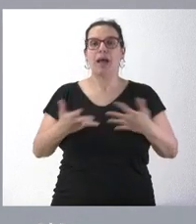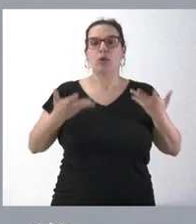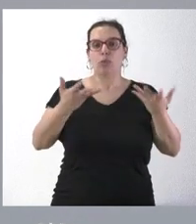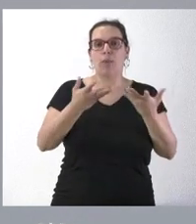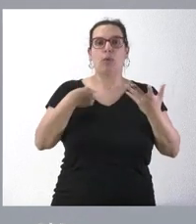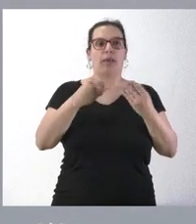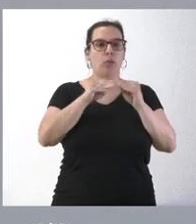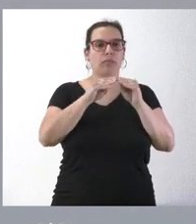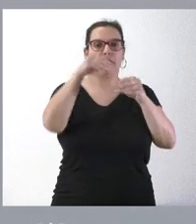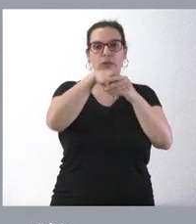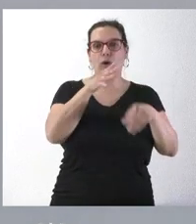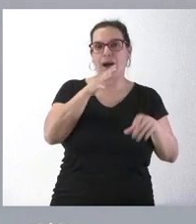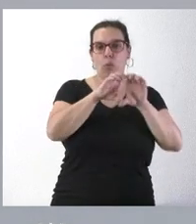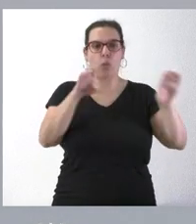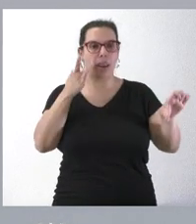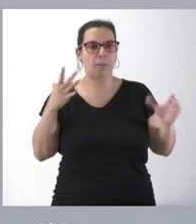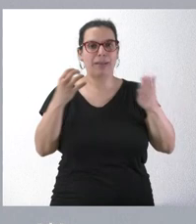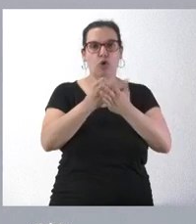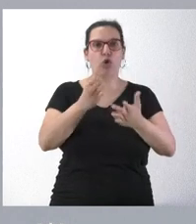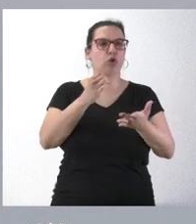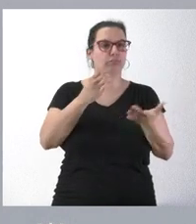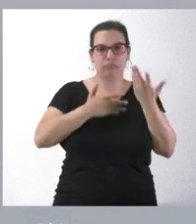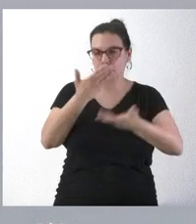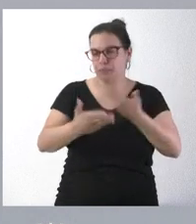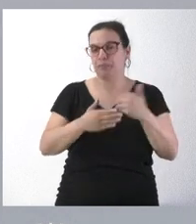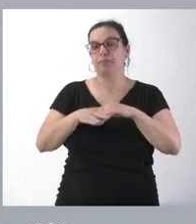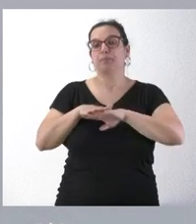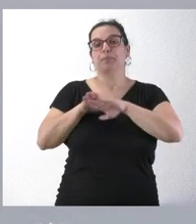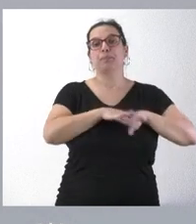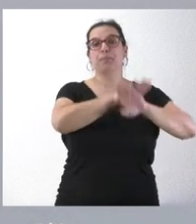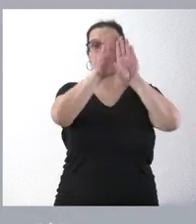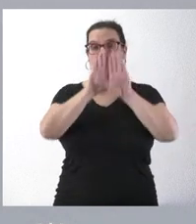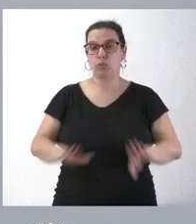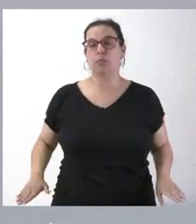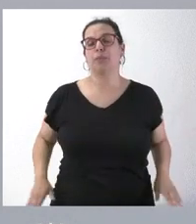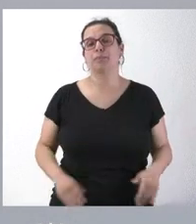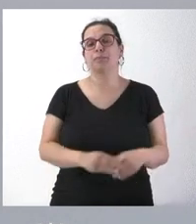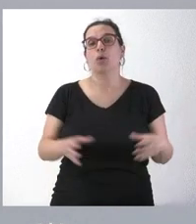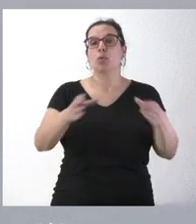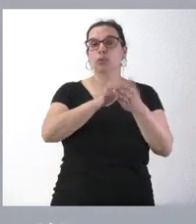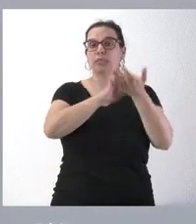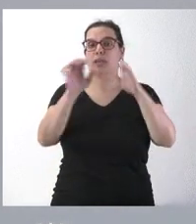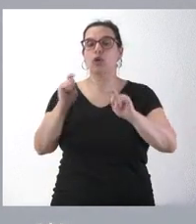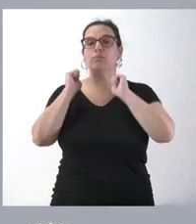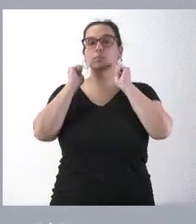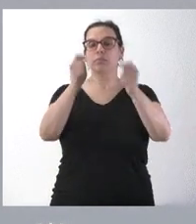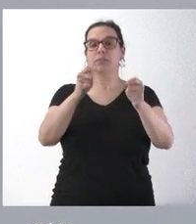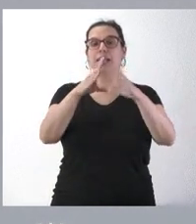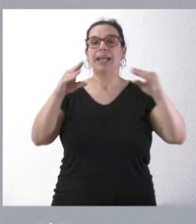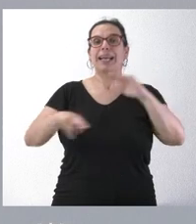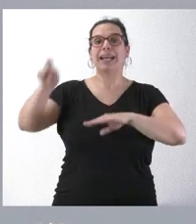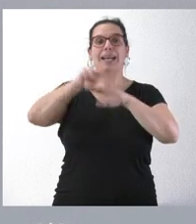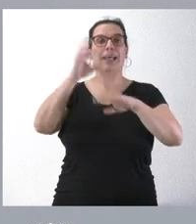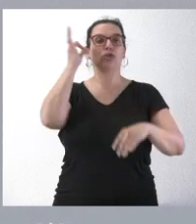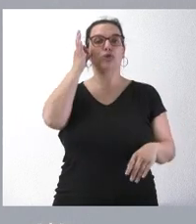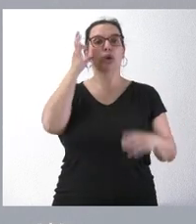y el saneamiento por el importe señalado. Y, finalmente, la Junta de Castilla y León nombra rectora